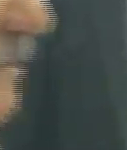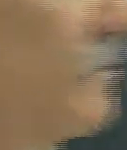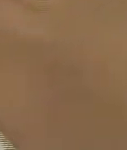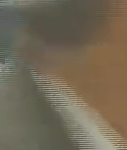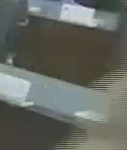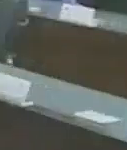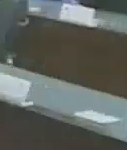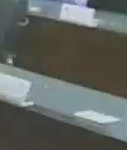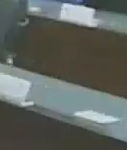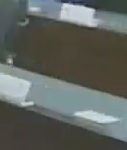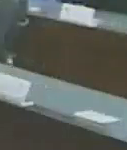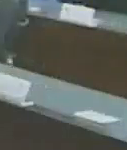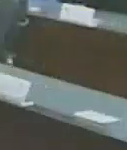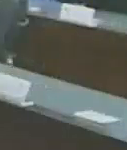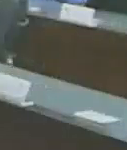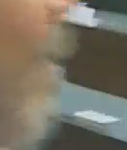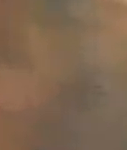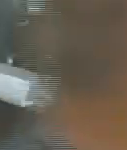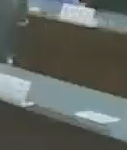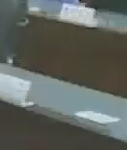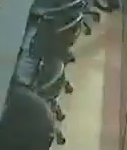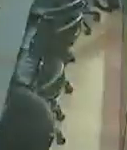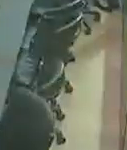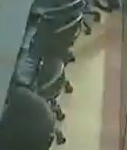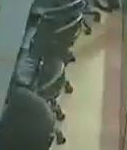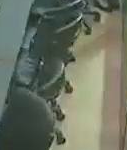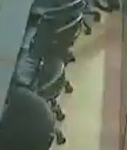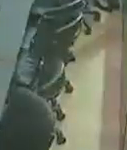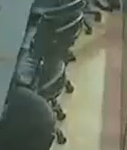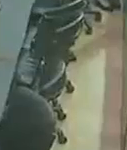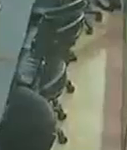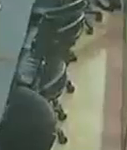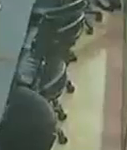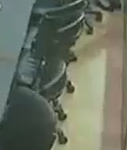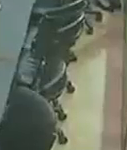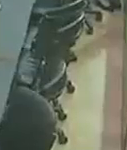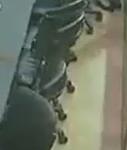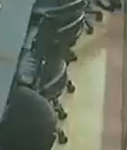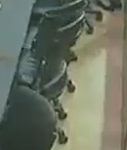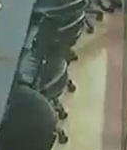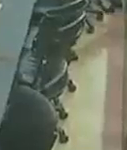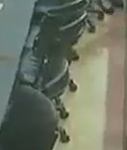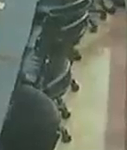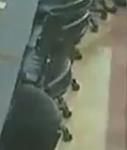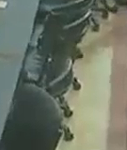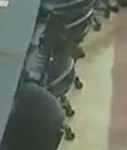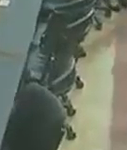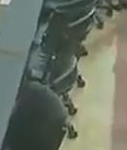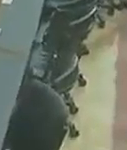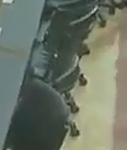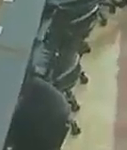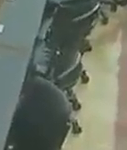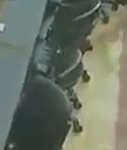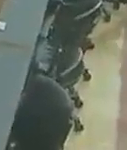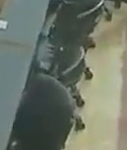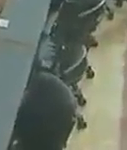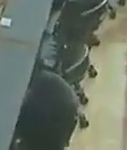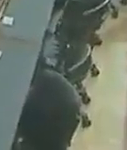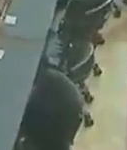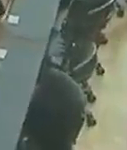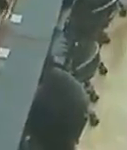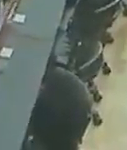sin lugar a dudas por unanimidad también se tiene como segundo punto se tuvo y fue aprobado este proyecto de acuerdo en conmemoración de los 240